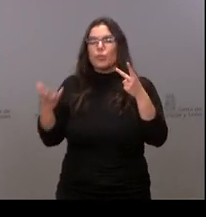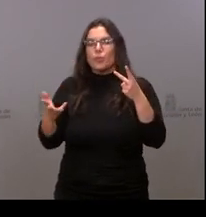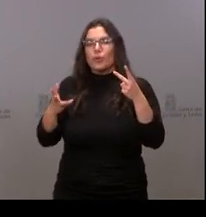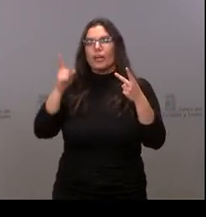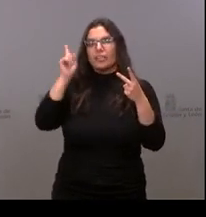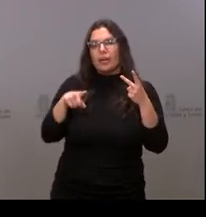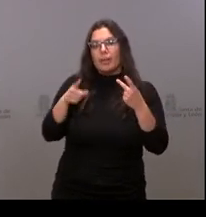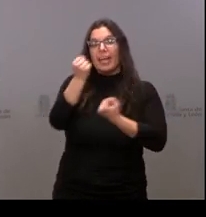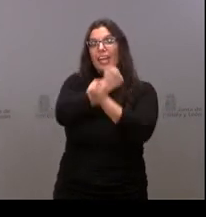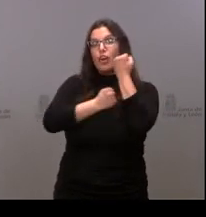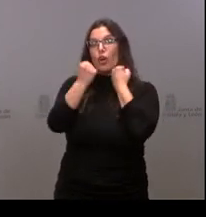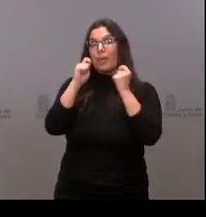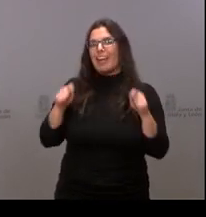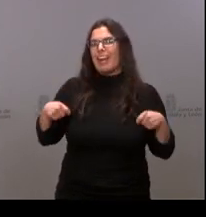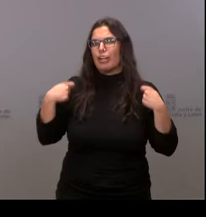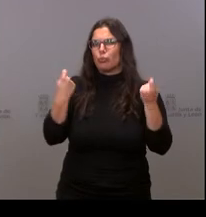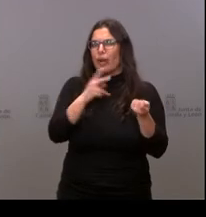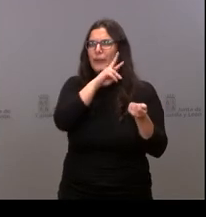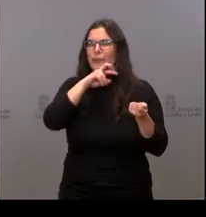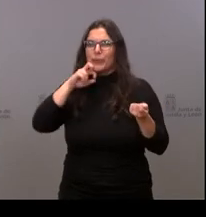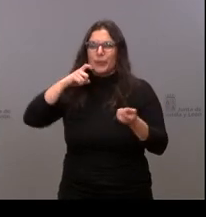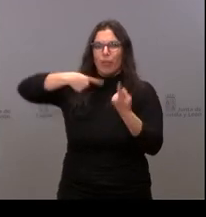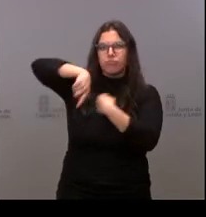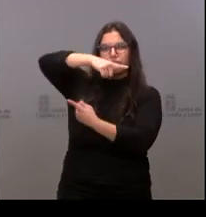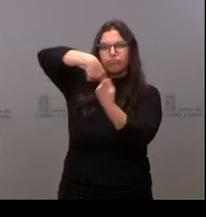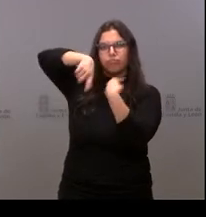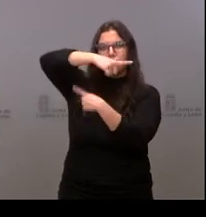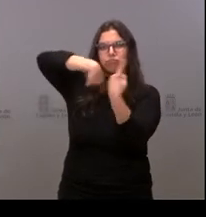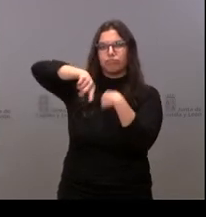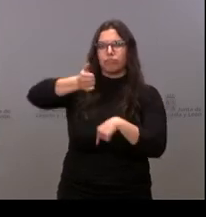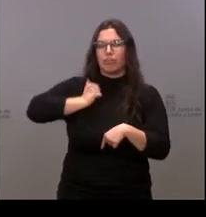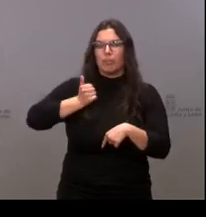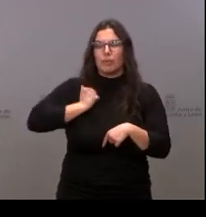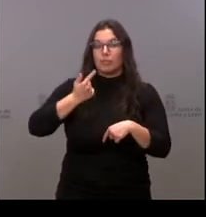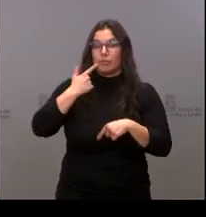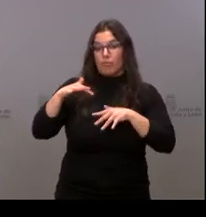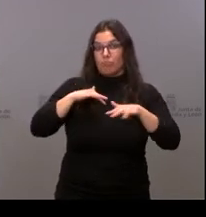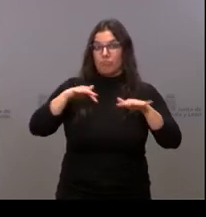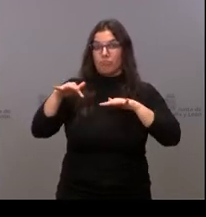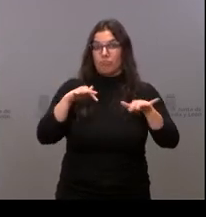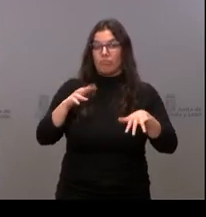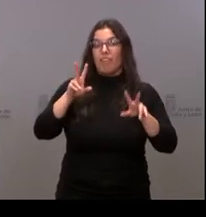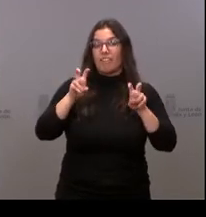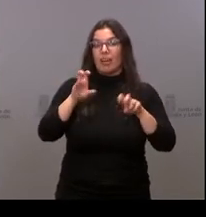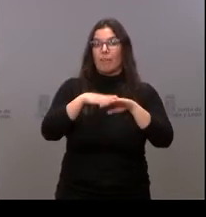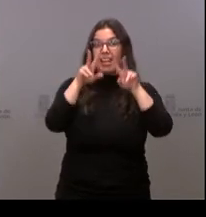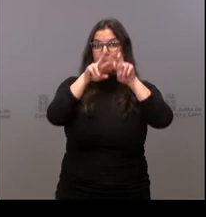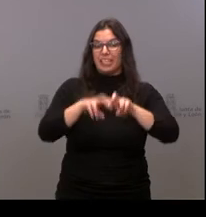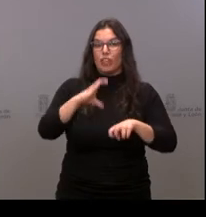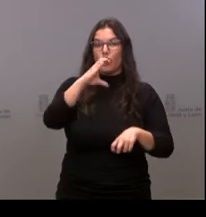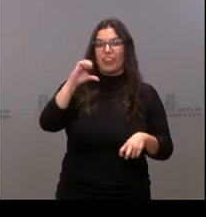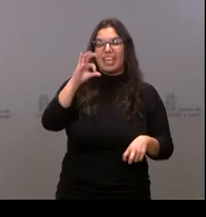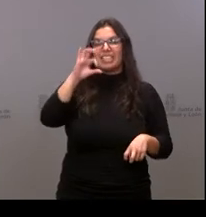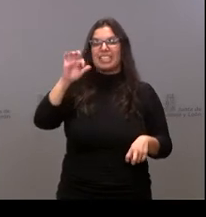bioeconomía circular, aprovechando el activo que supone el CSFOR en la investigación. También